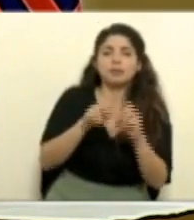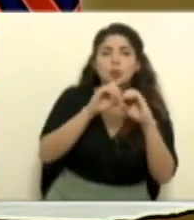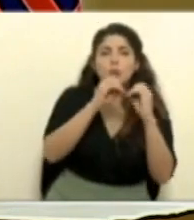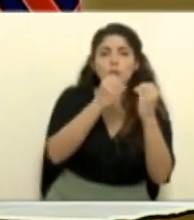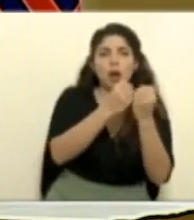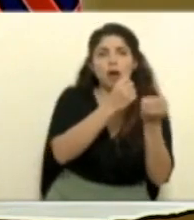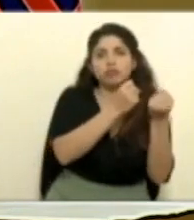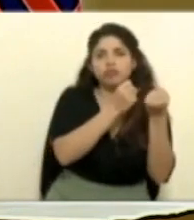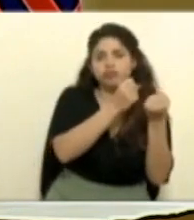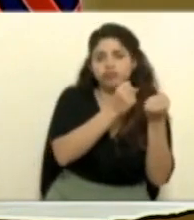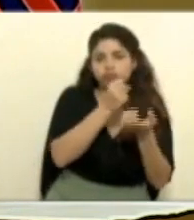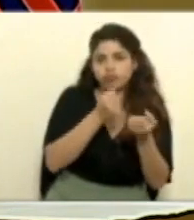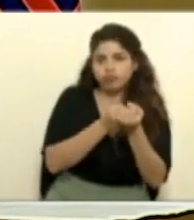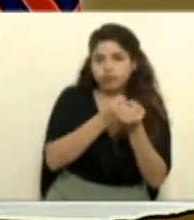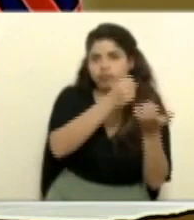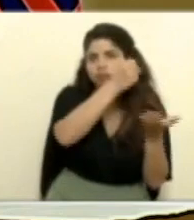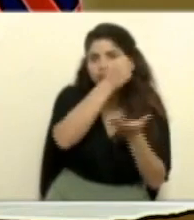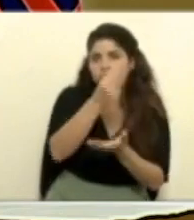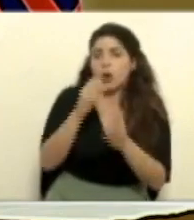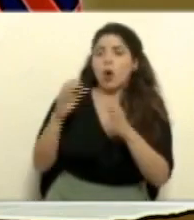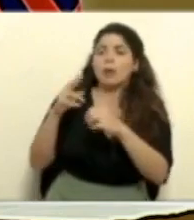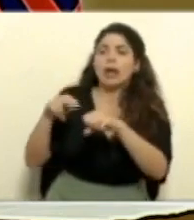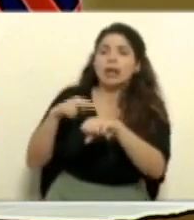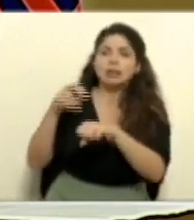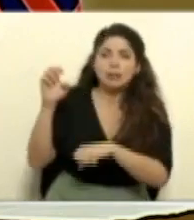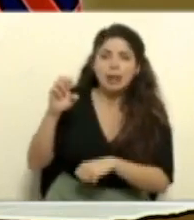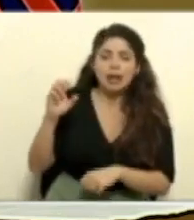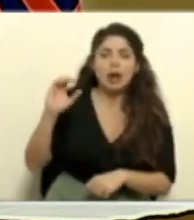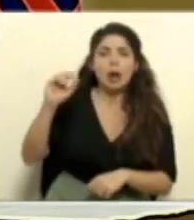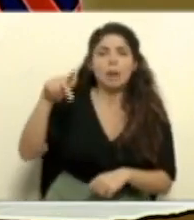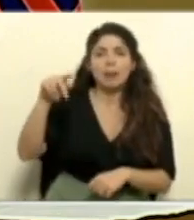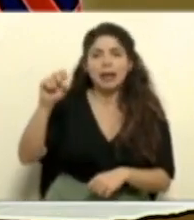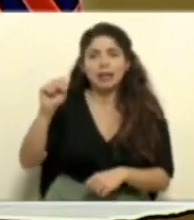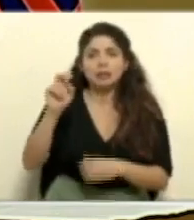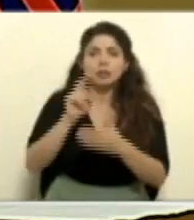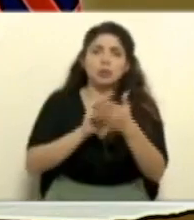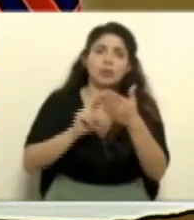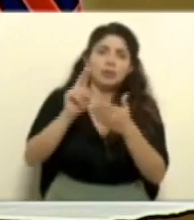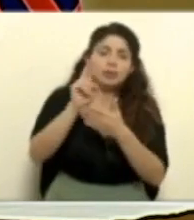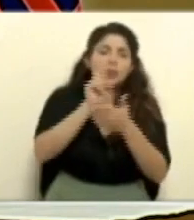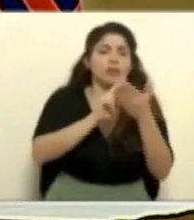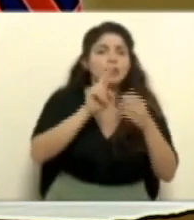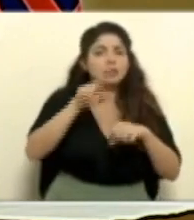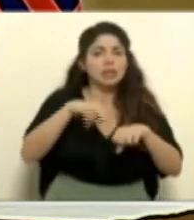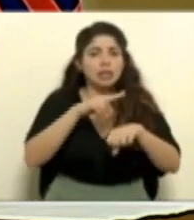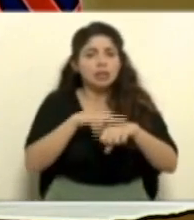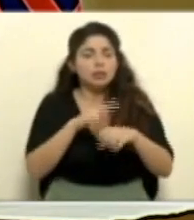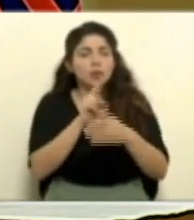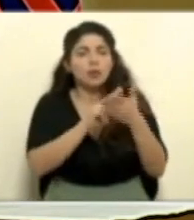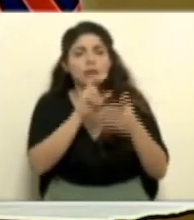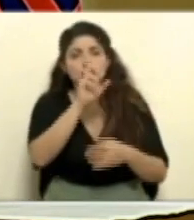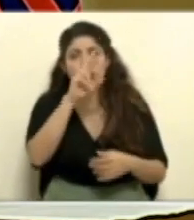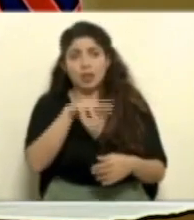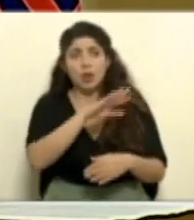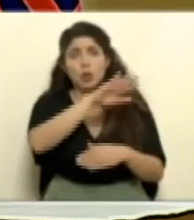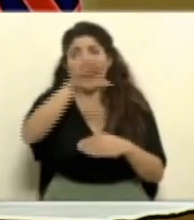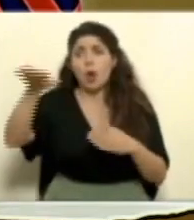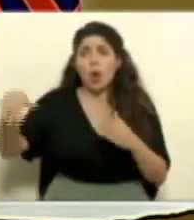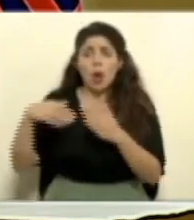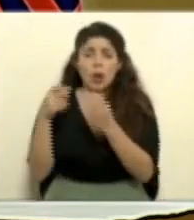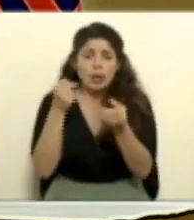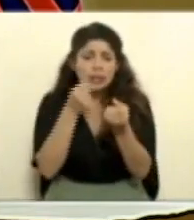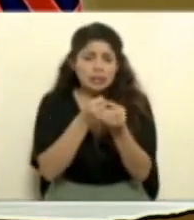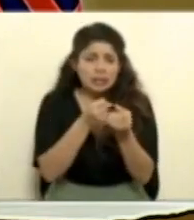organismos la Comisión Nacional de Emergencias OPS las universidades la Universidad Nacional la Universidad de Costa Rica todos apoyan